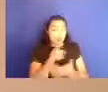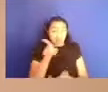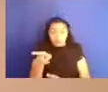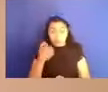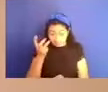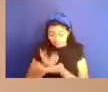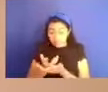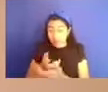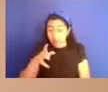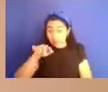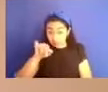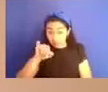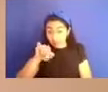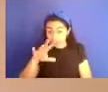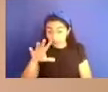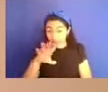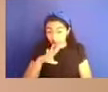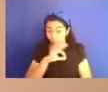descanso,